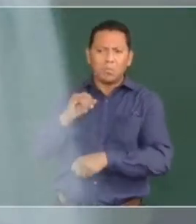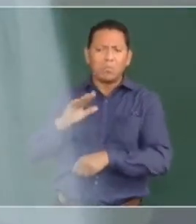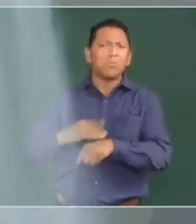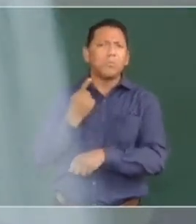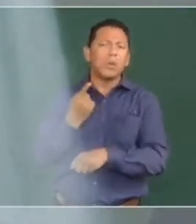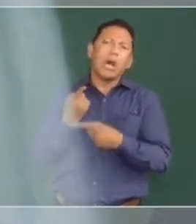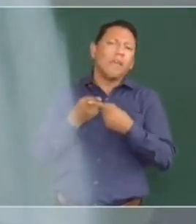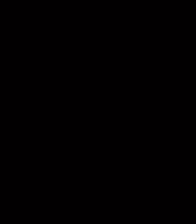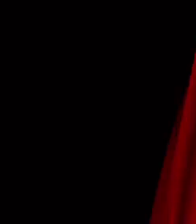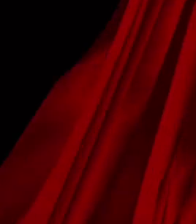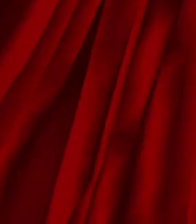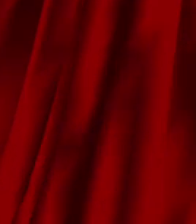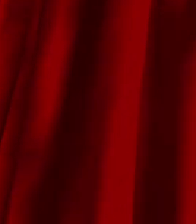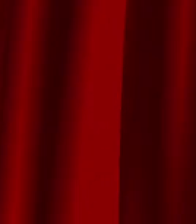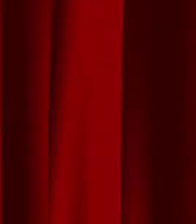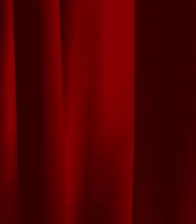distintas, diferentes.